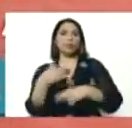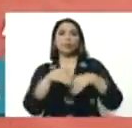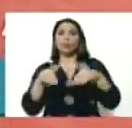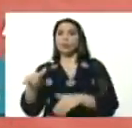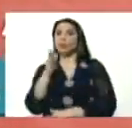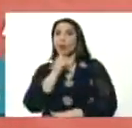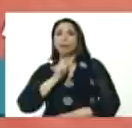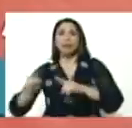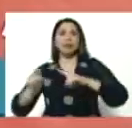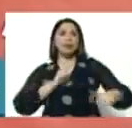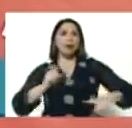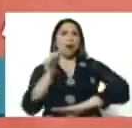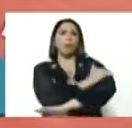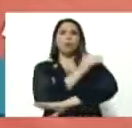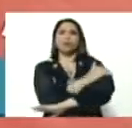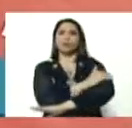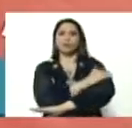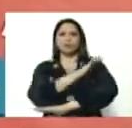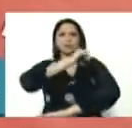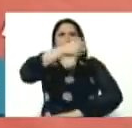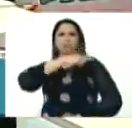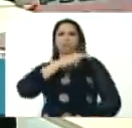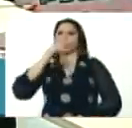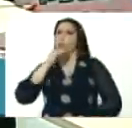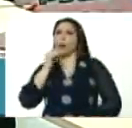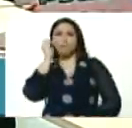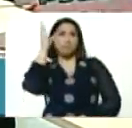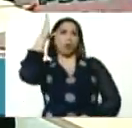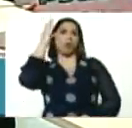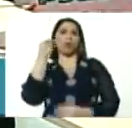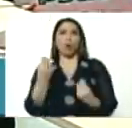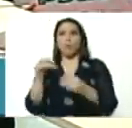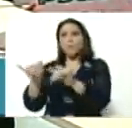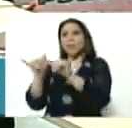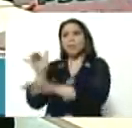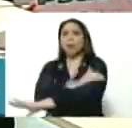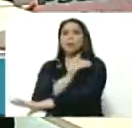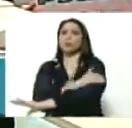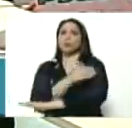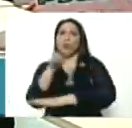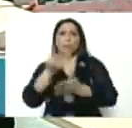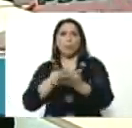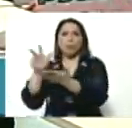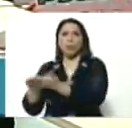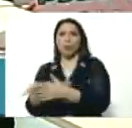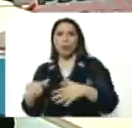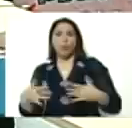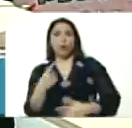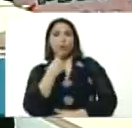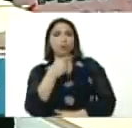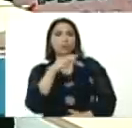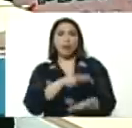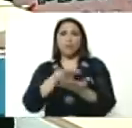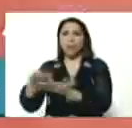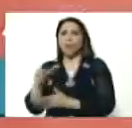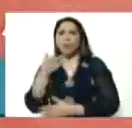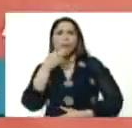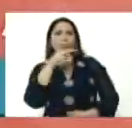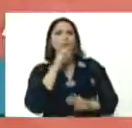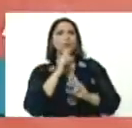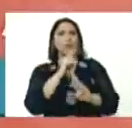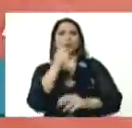dirijan ellos, que no sean capaces ellos de aprobar, y cuando hablan de aprobar, es aprobar los resultados,